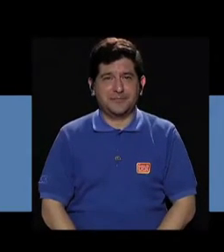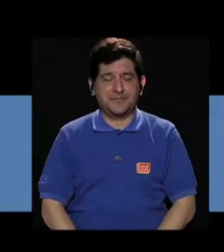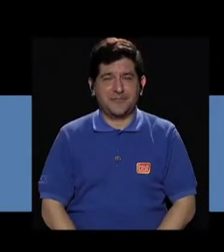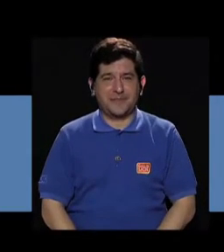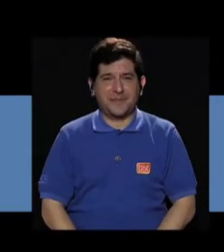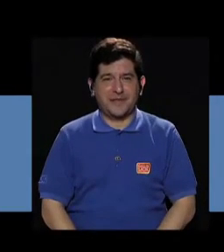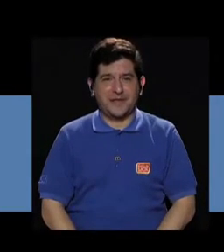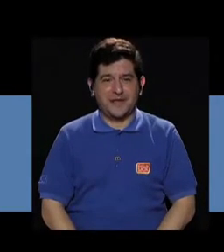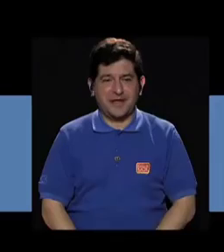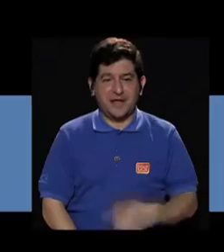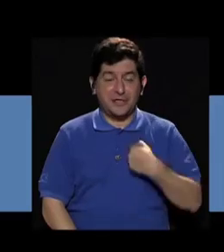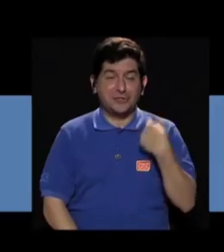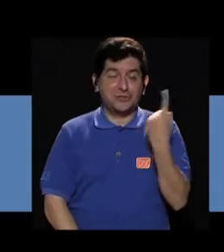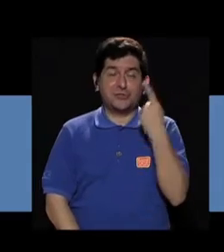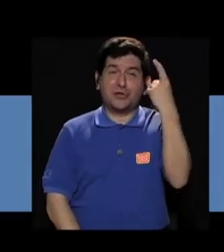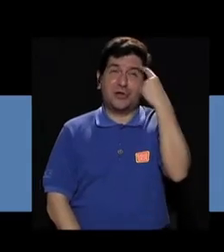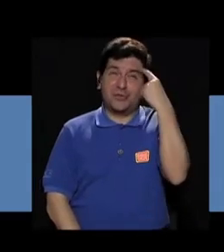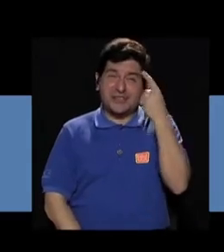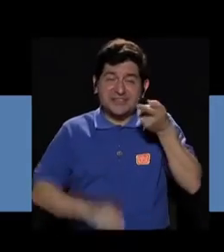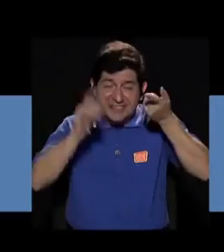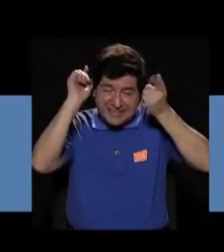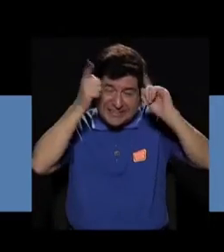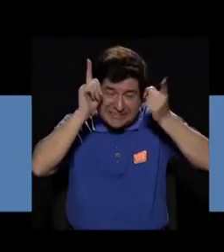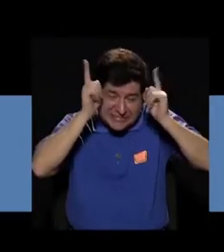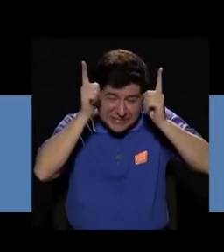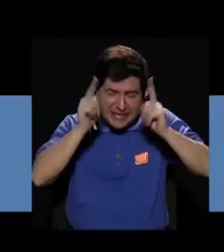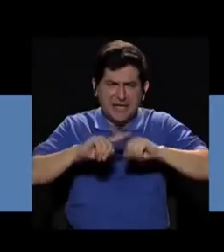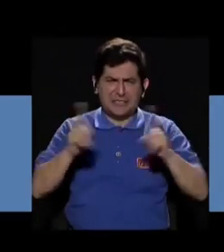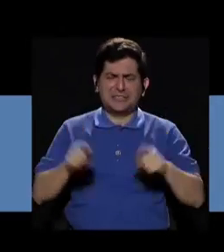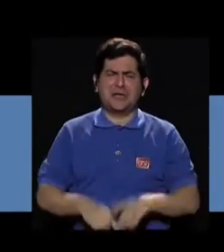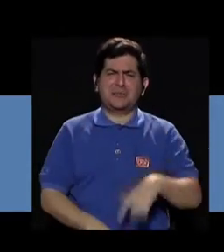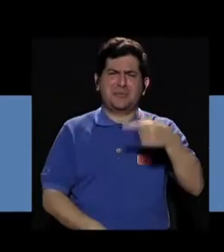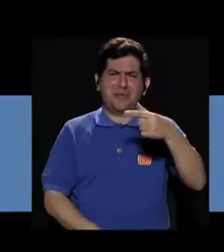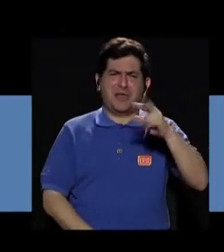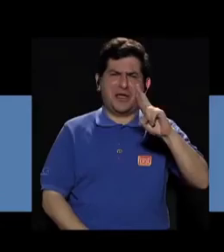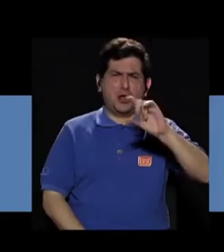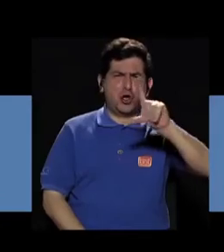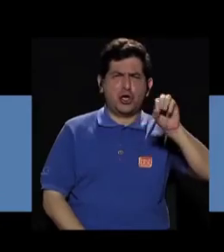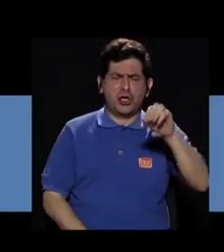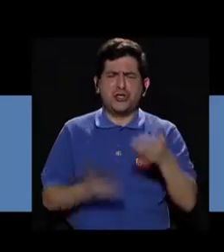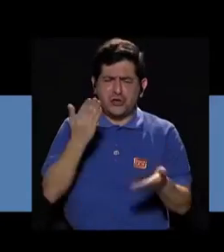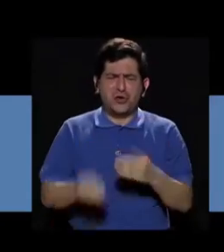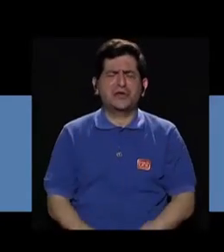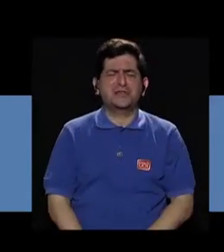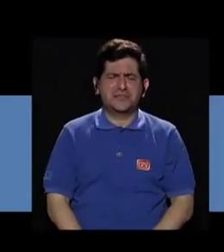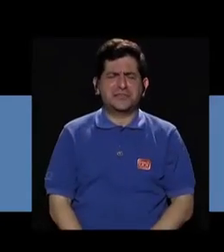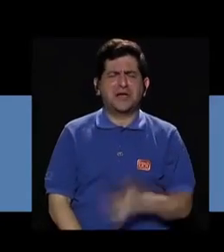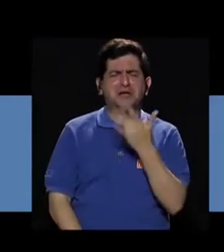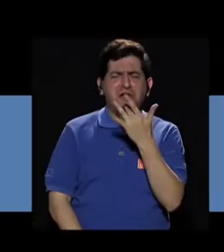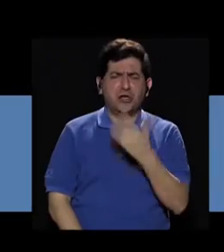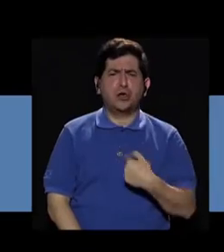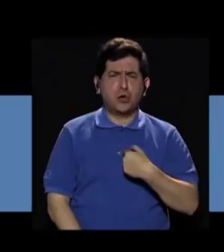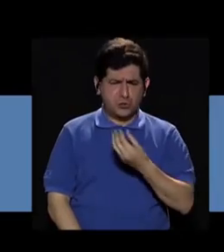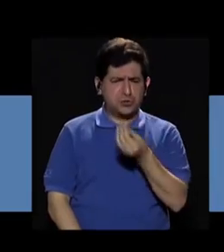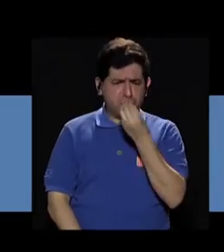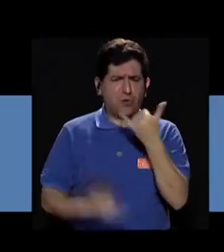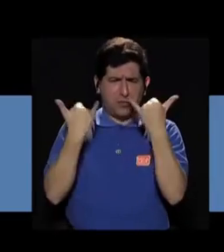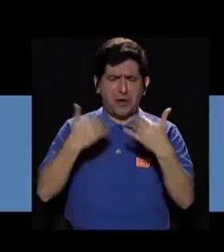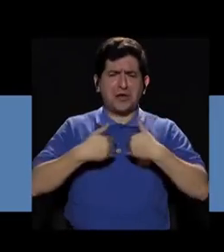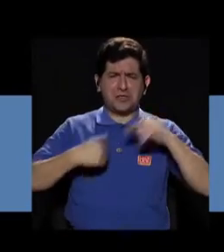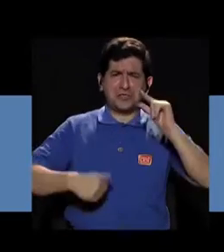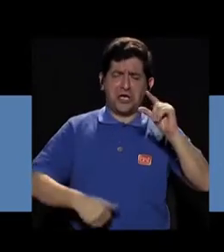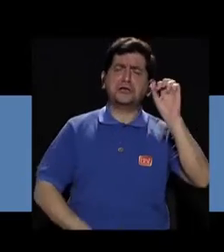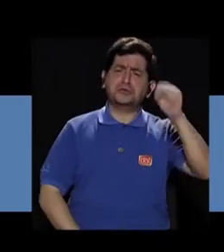Uy, es que solo imaginarme una cucaracha. No, pero los grillos te deben saber ricos. Ya he comido insectos, entonces,